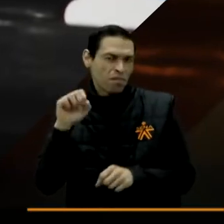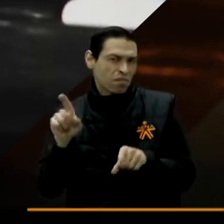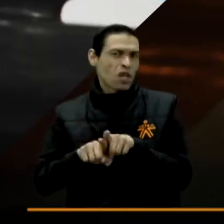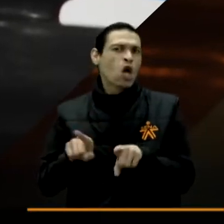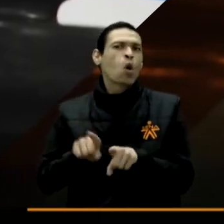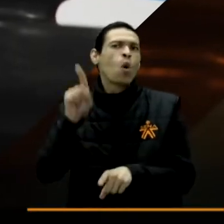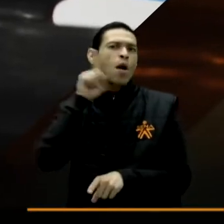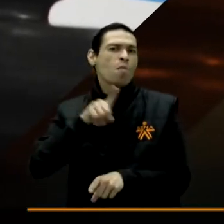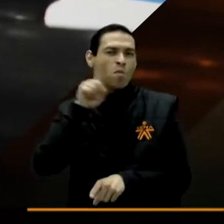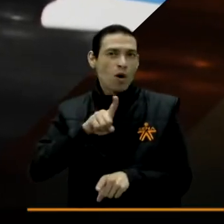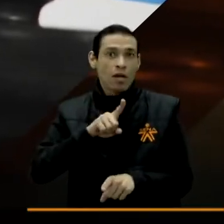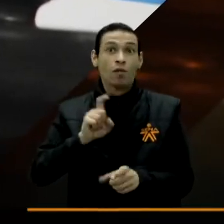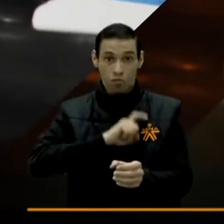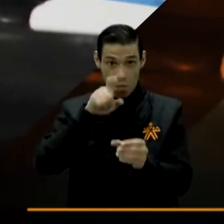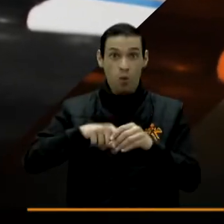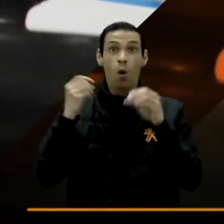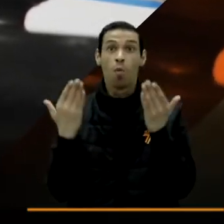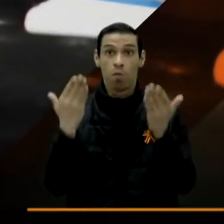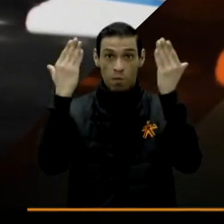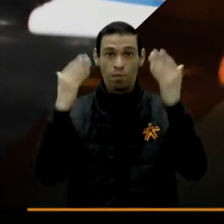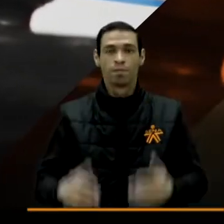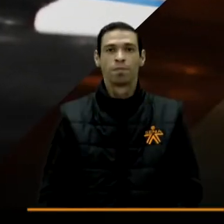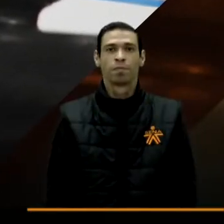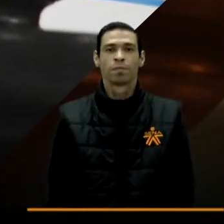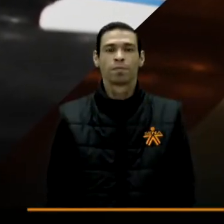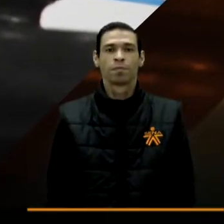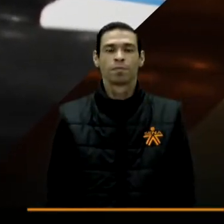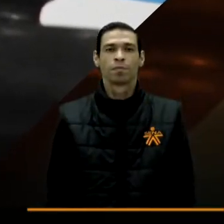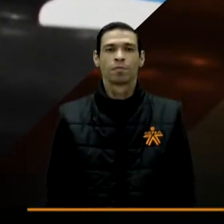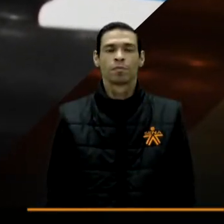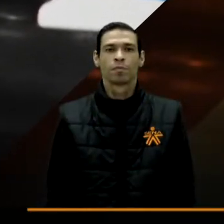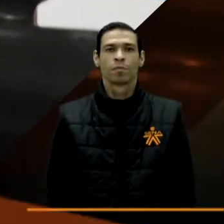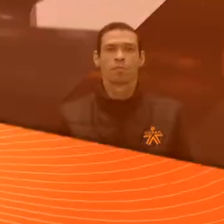labores en este sector. Inscríbete, tu experiencia vale.